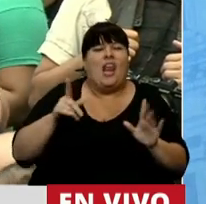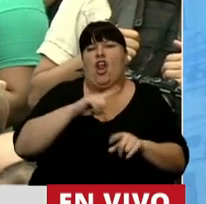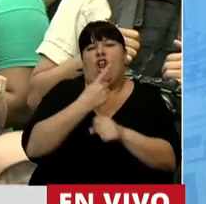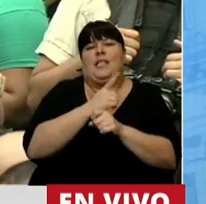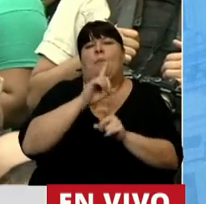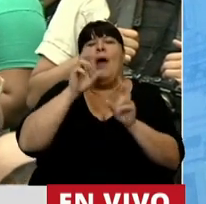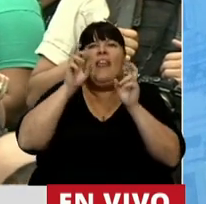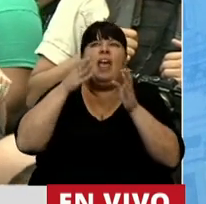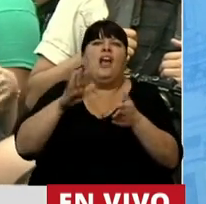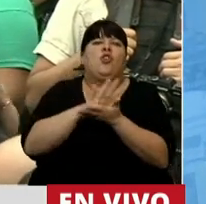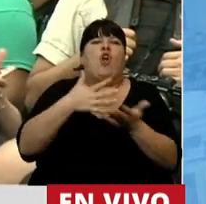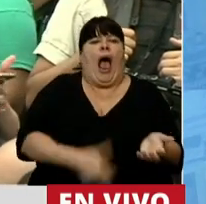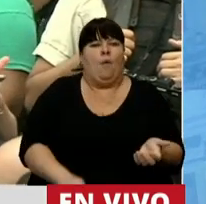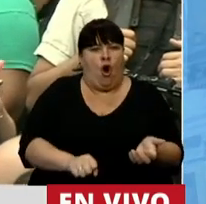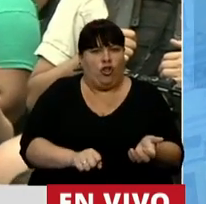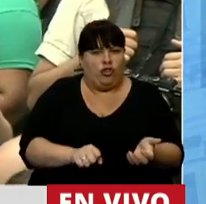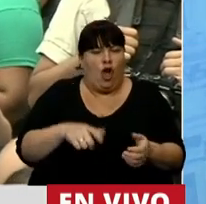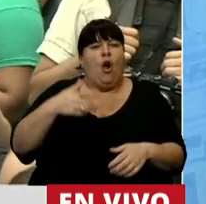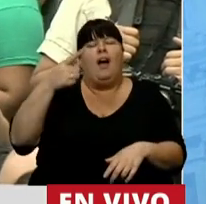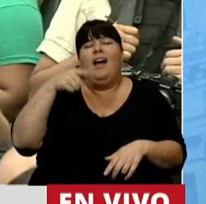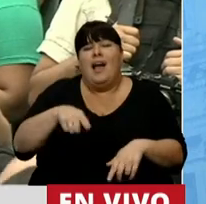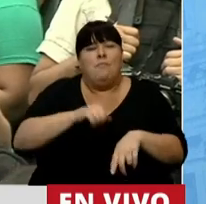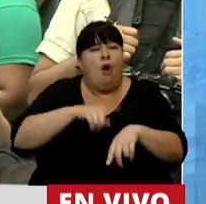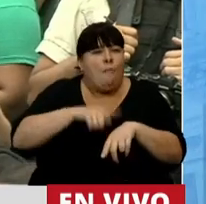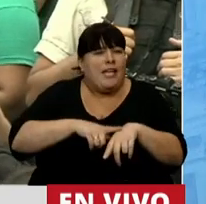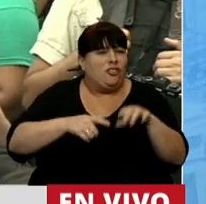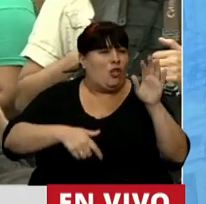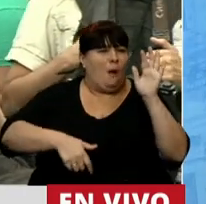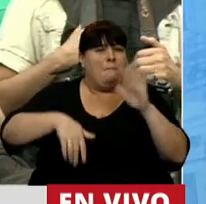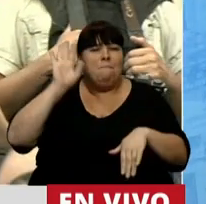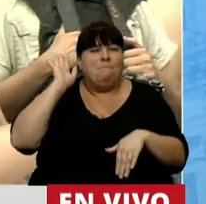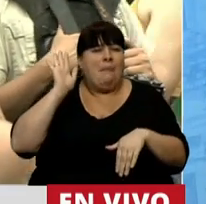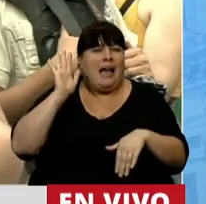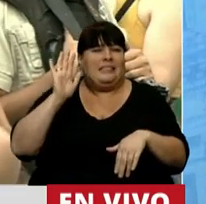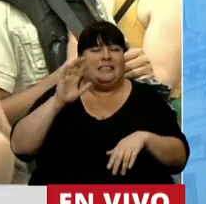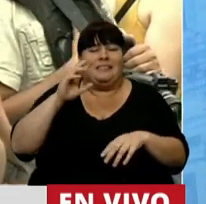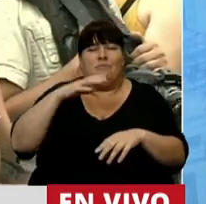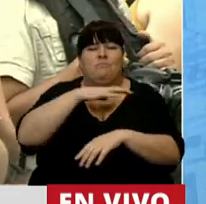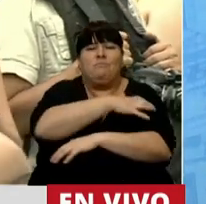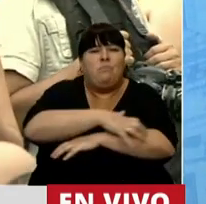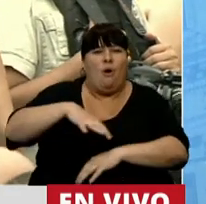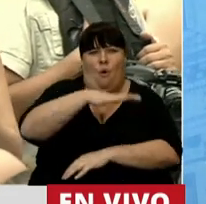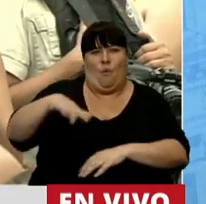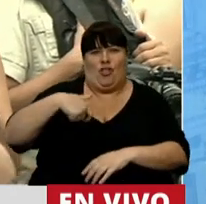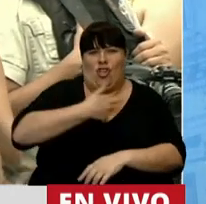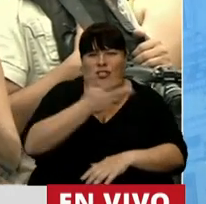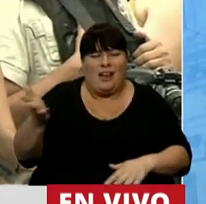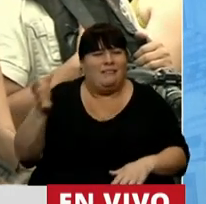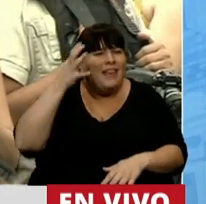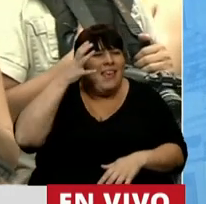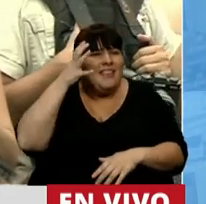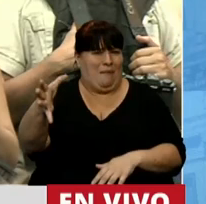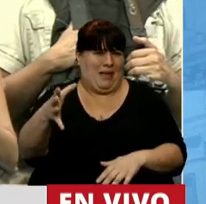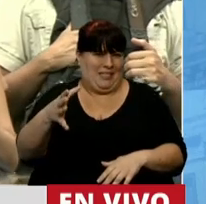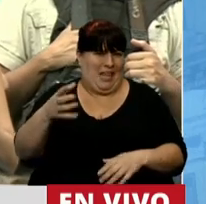nunca el aborto. Enfrentamos uno de los momentos de mayor pauperización social. Es abrumadora